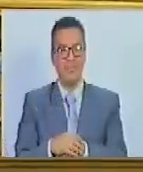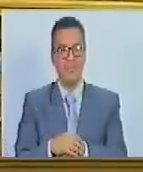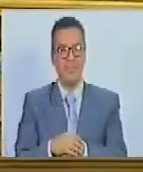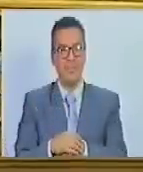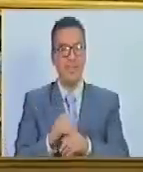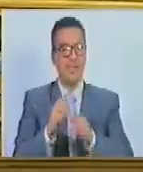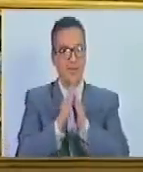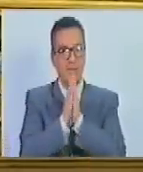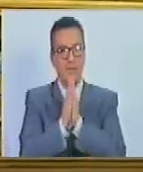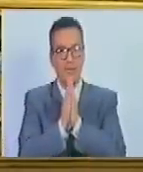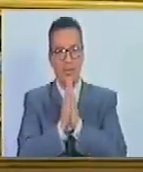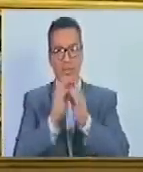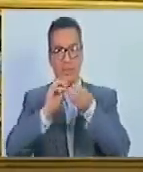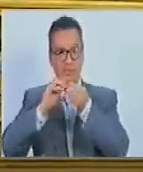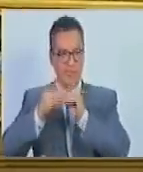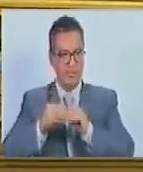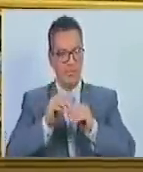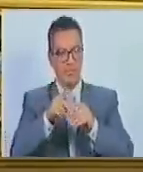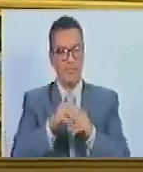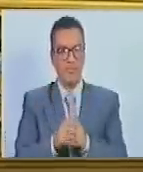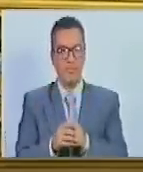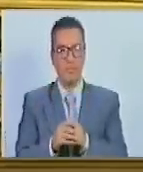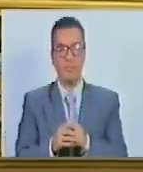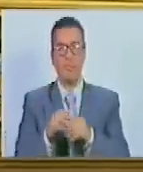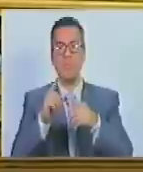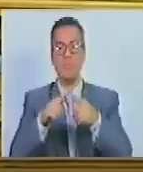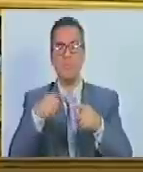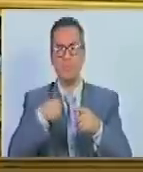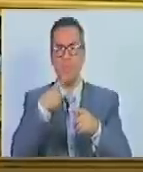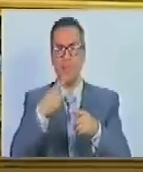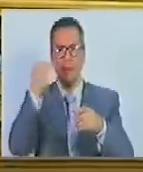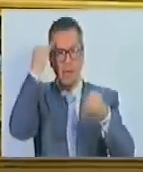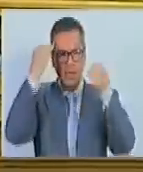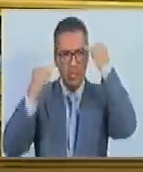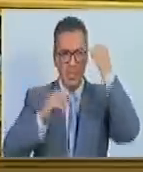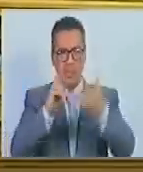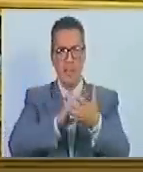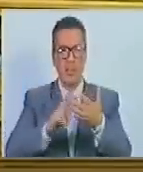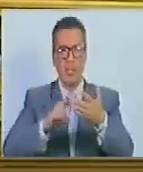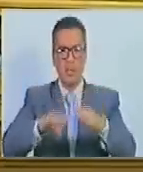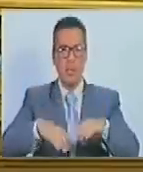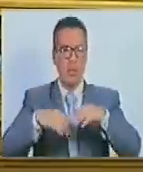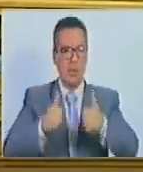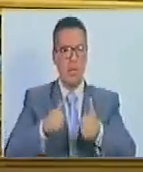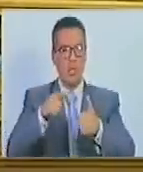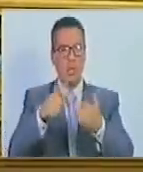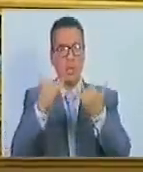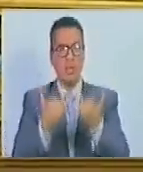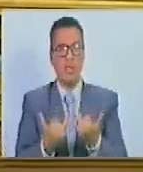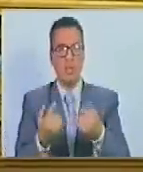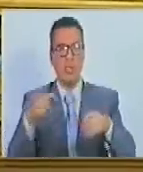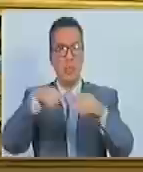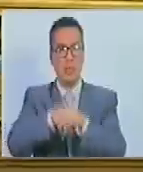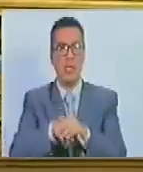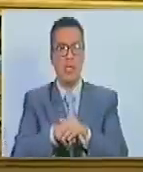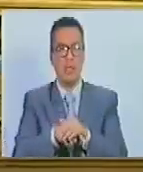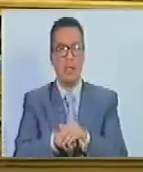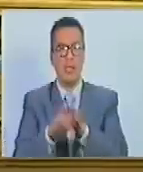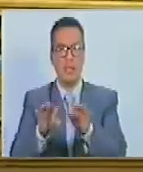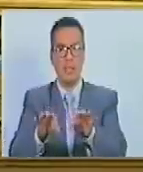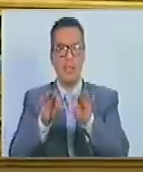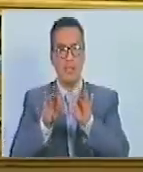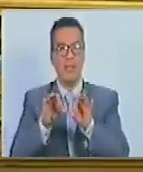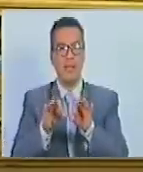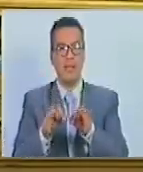Sílvase, por favor, corregirlo. Y lo otro, hubiera sido ideal que se leyera el voto salvado cuando ya hubieran ingresado los invitados especiales.